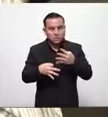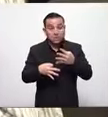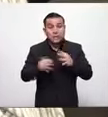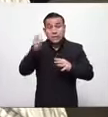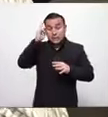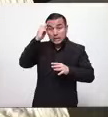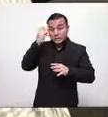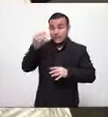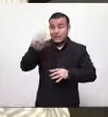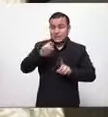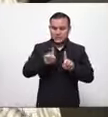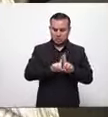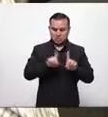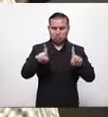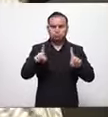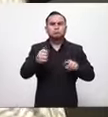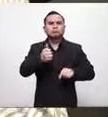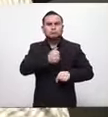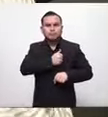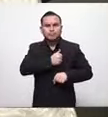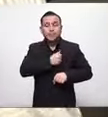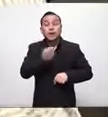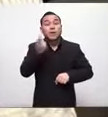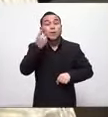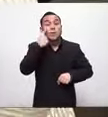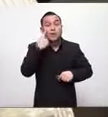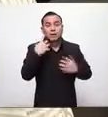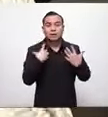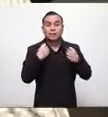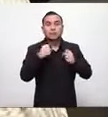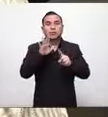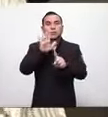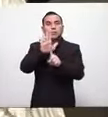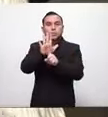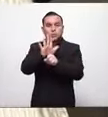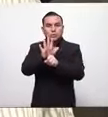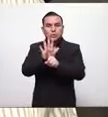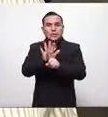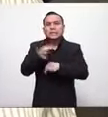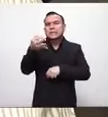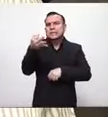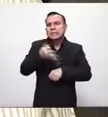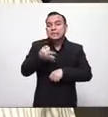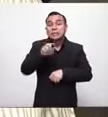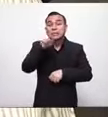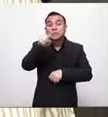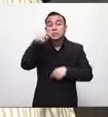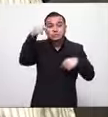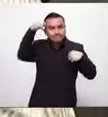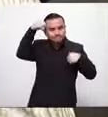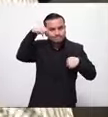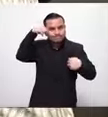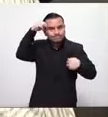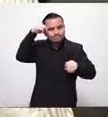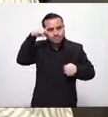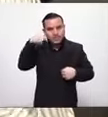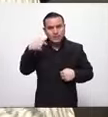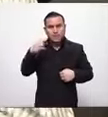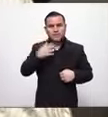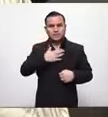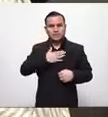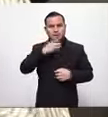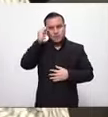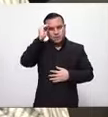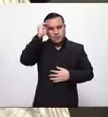distanciamiento social y guardar las medidas sanitarias son una necesidad yo creo que hay que